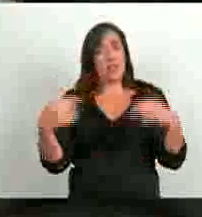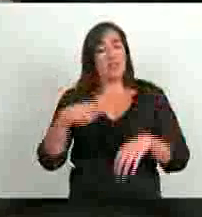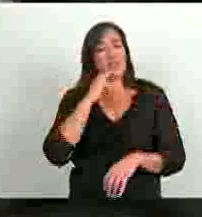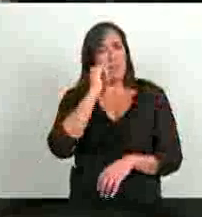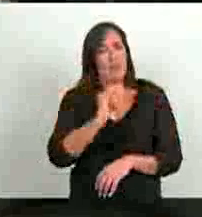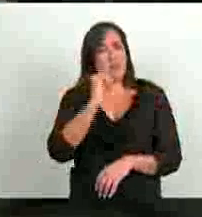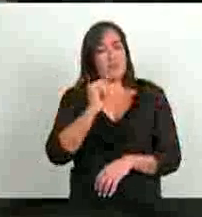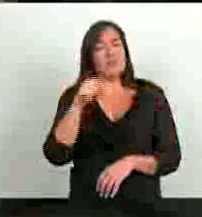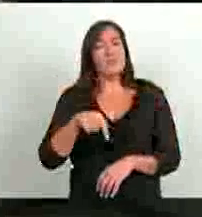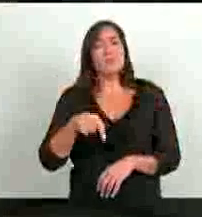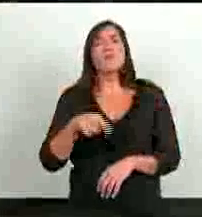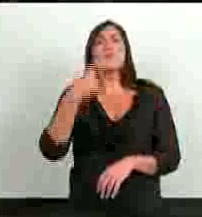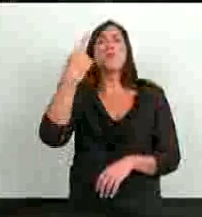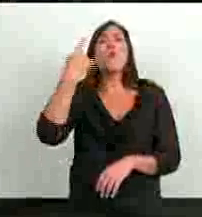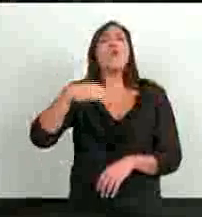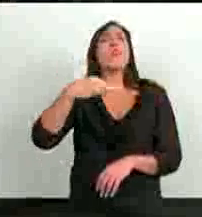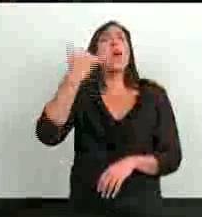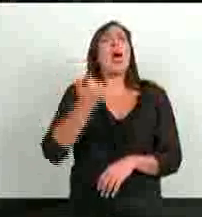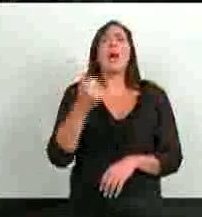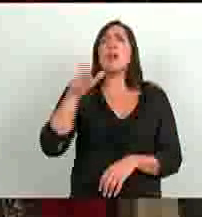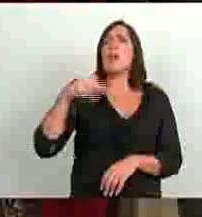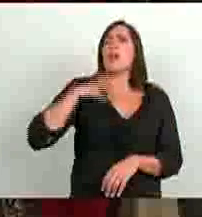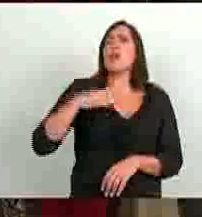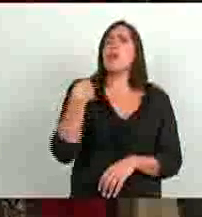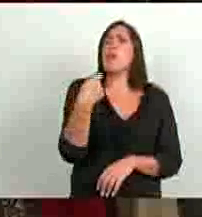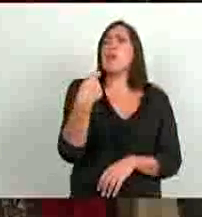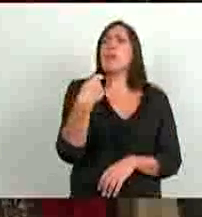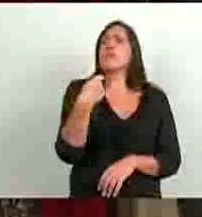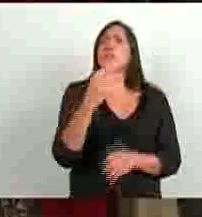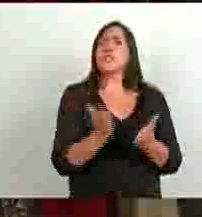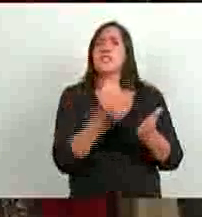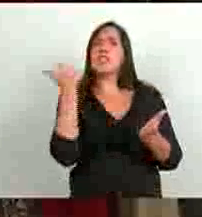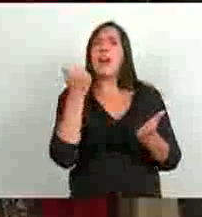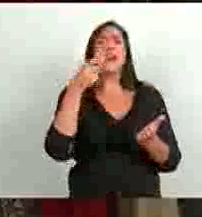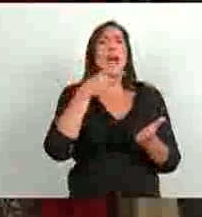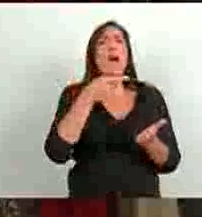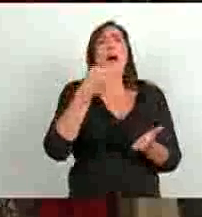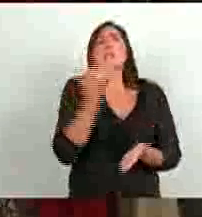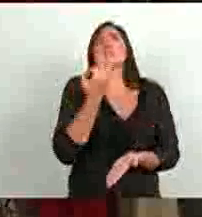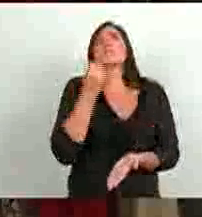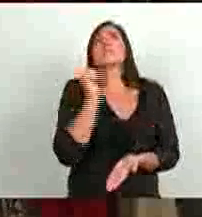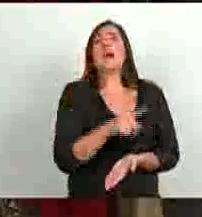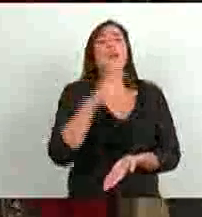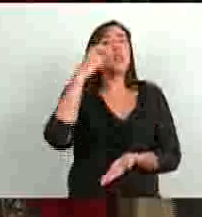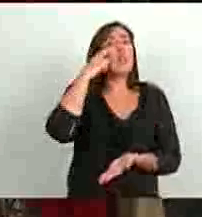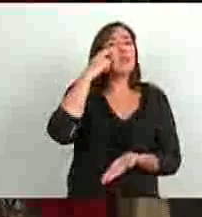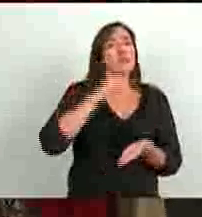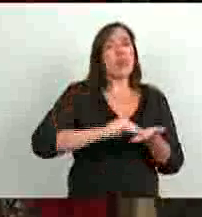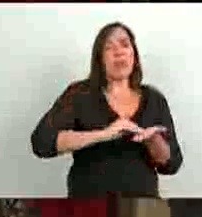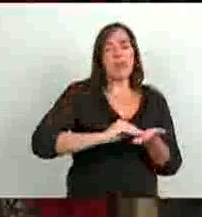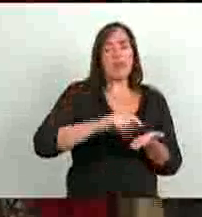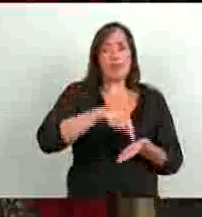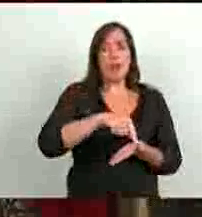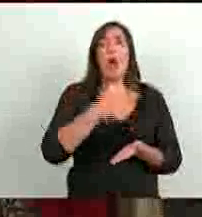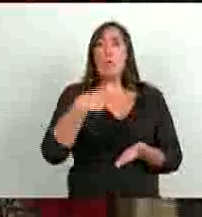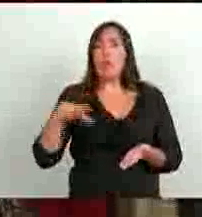Finalmente, las únicas jubilaciones de privilegio que se derogaron fueron las de los diputados y las de los senadores. Pero subsisten